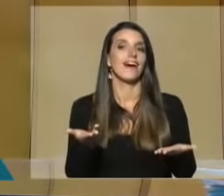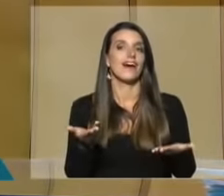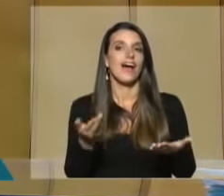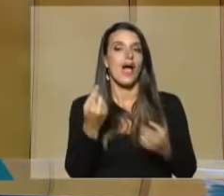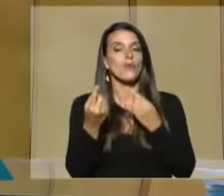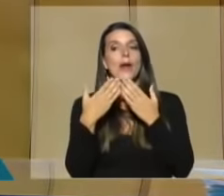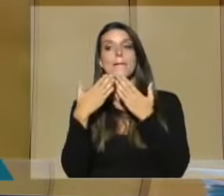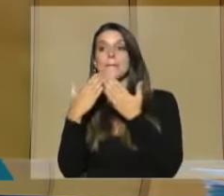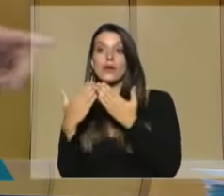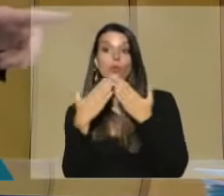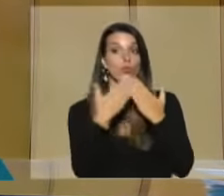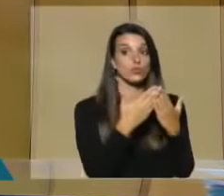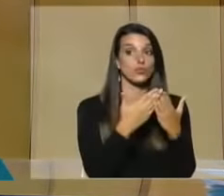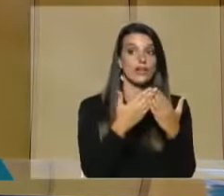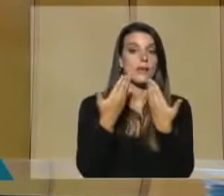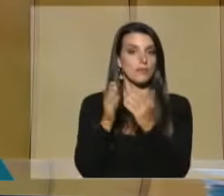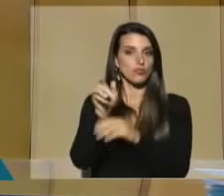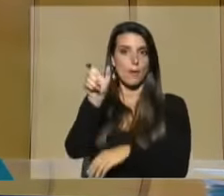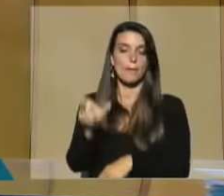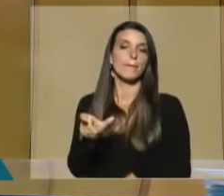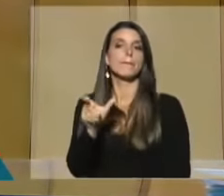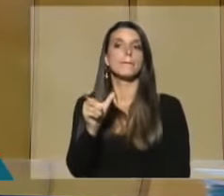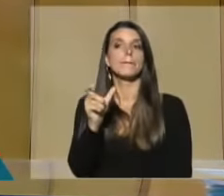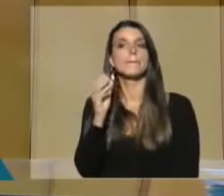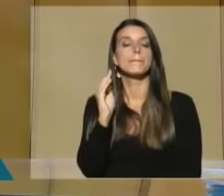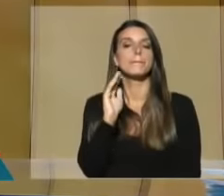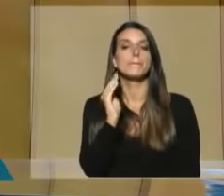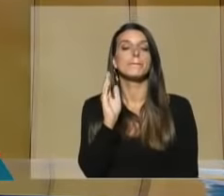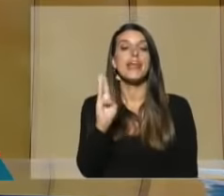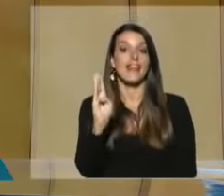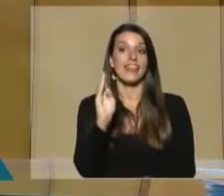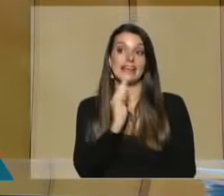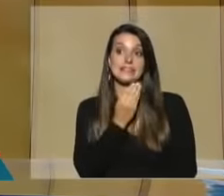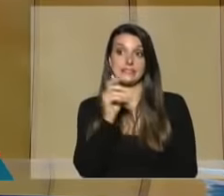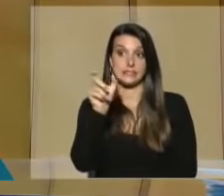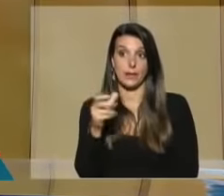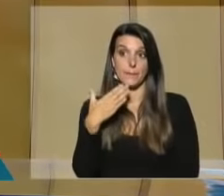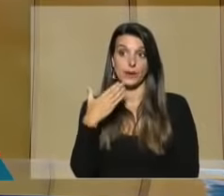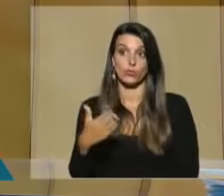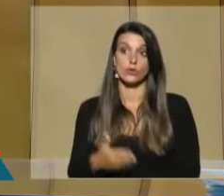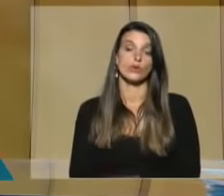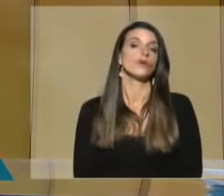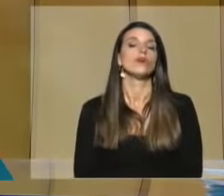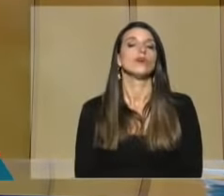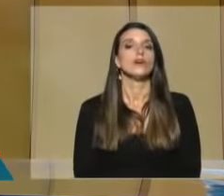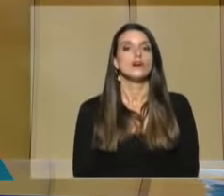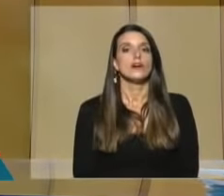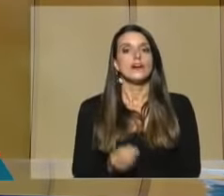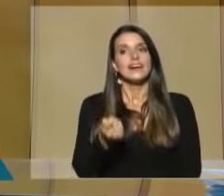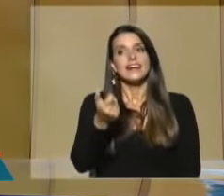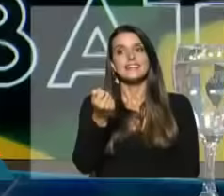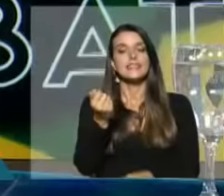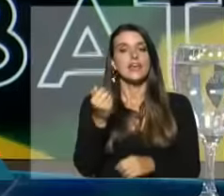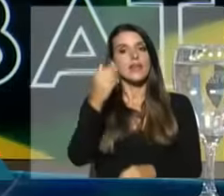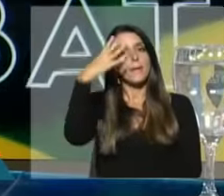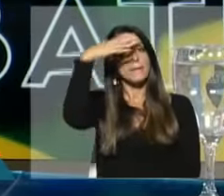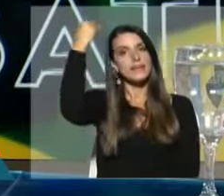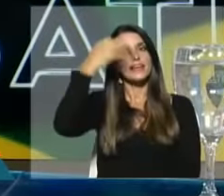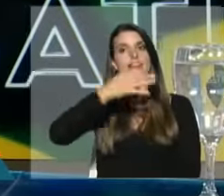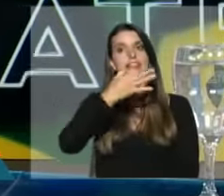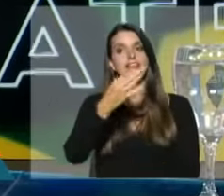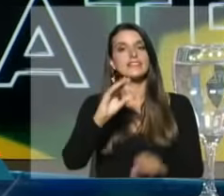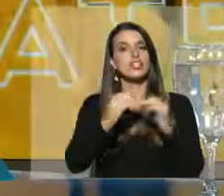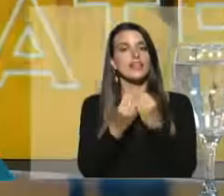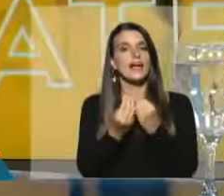un par de preguntas. Empiezo con usted, senador. favor, recién Michelini decía que se afectan